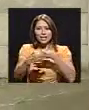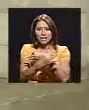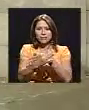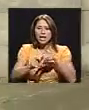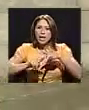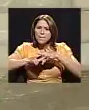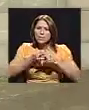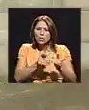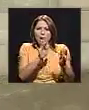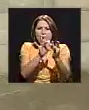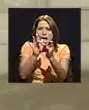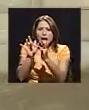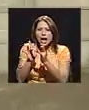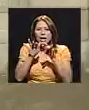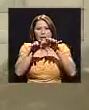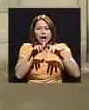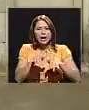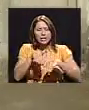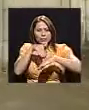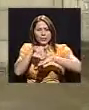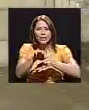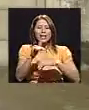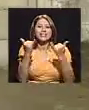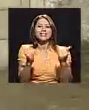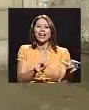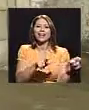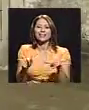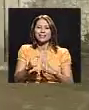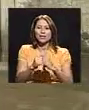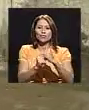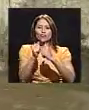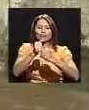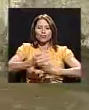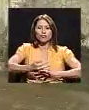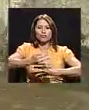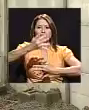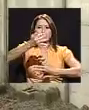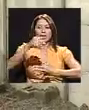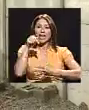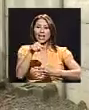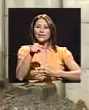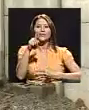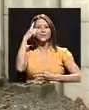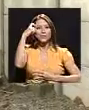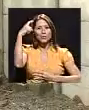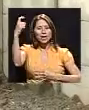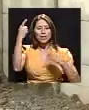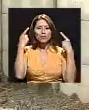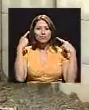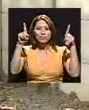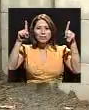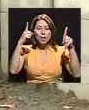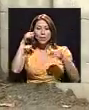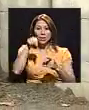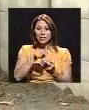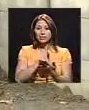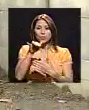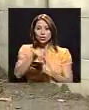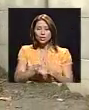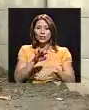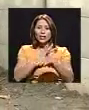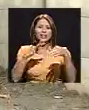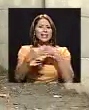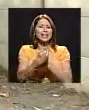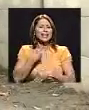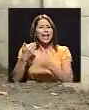empezó a mover contactos, a enviar cartas, hasta que la tapia llegó. Esa estructura se convierte en un sueño realizado, pues este es un proyecto que el taller